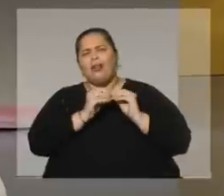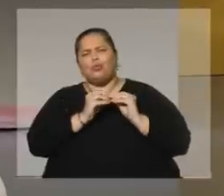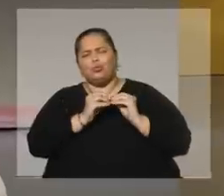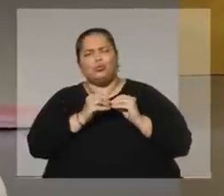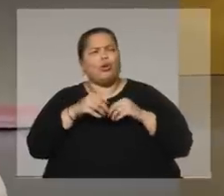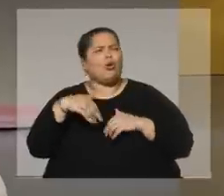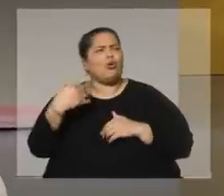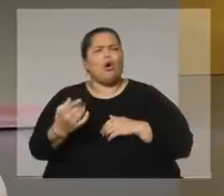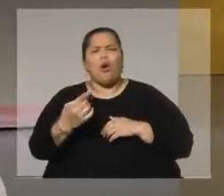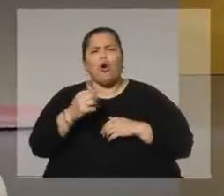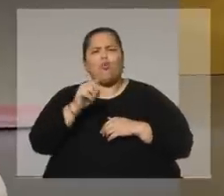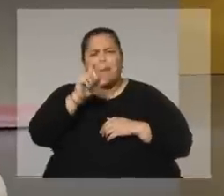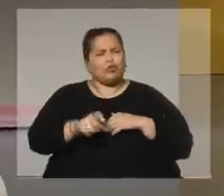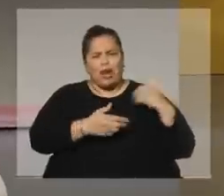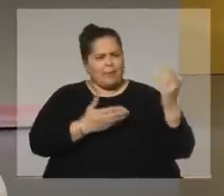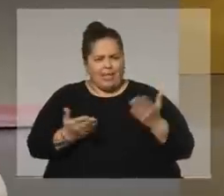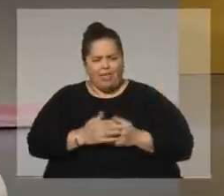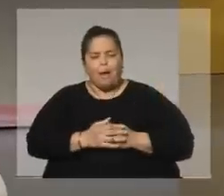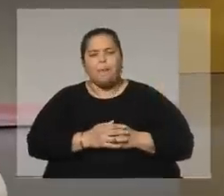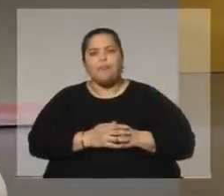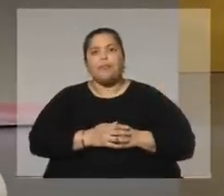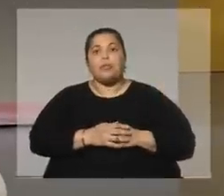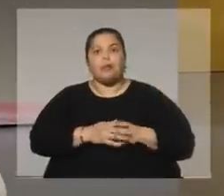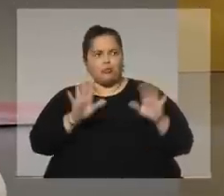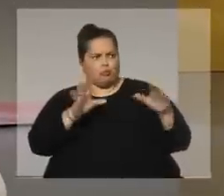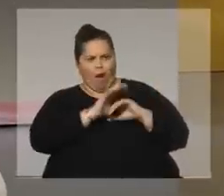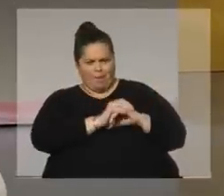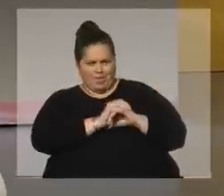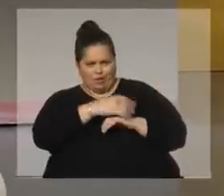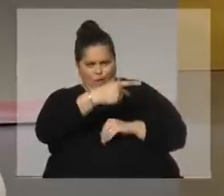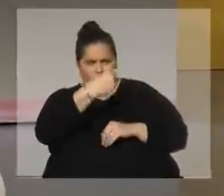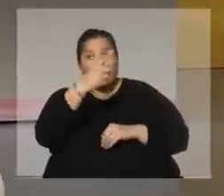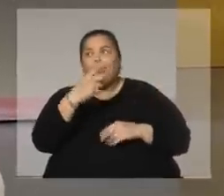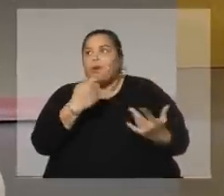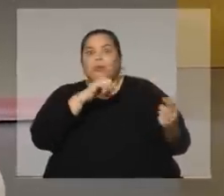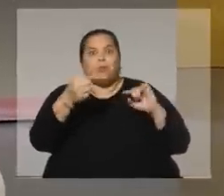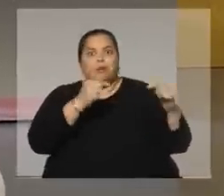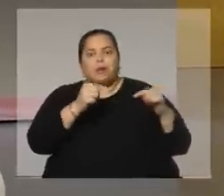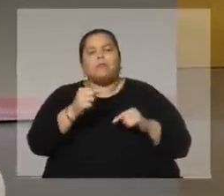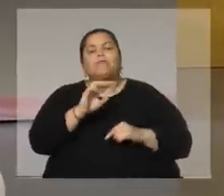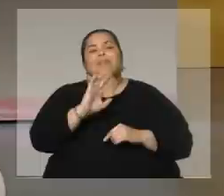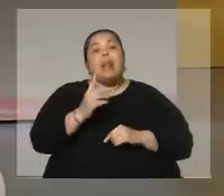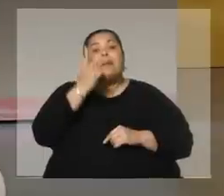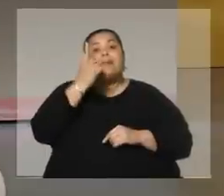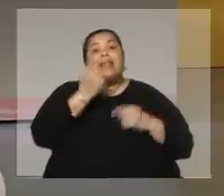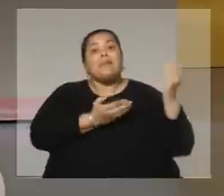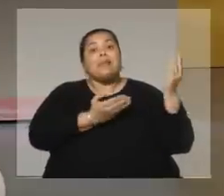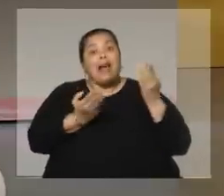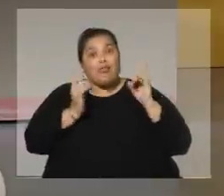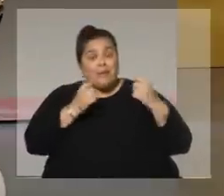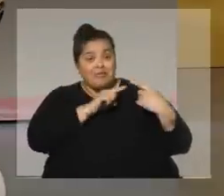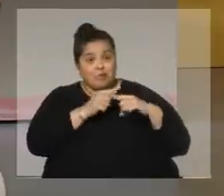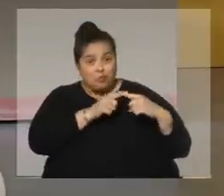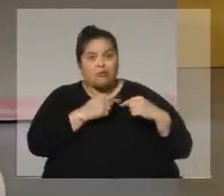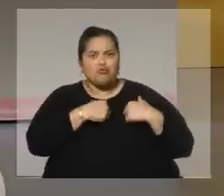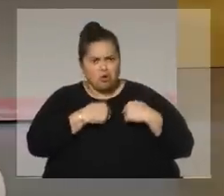palabras con una invitada de la que soy muy amigo, además. Y el primer invitado con el que discutí, también